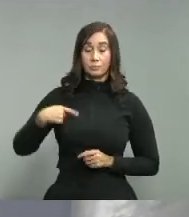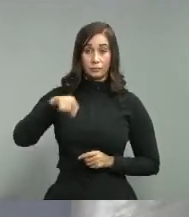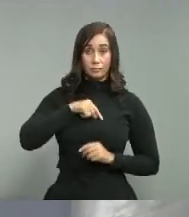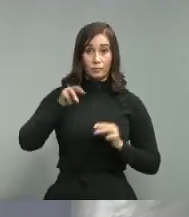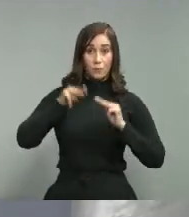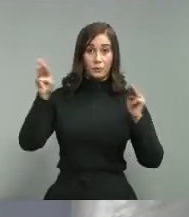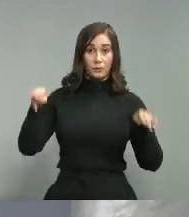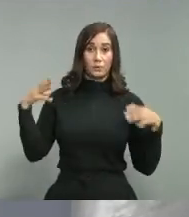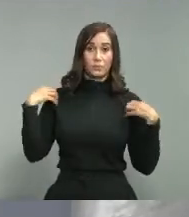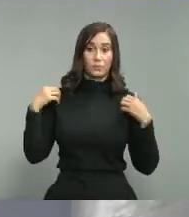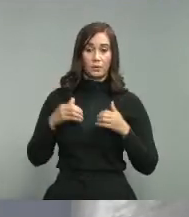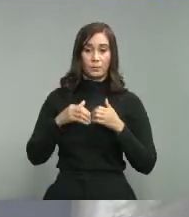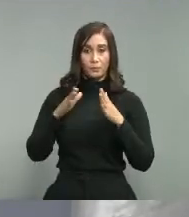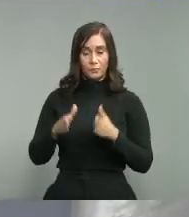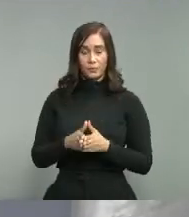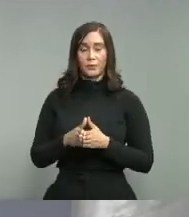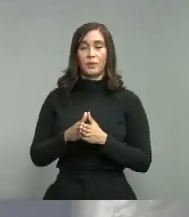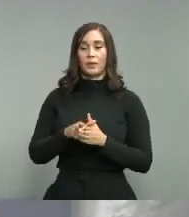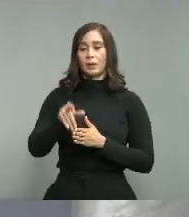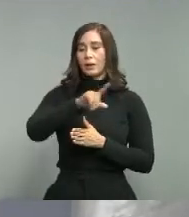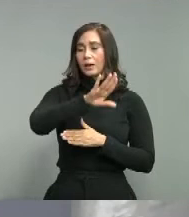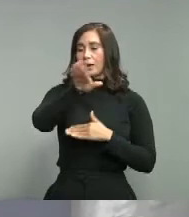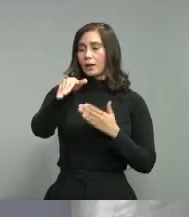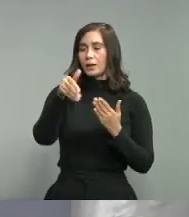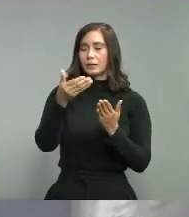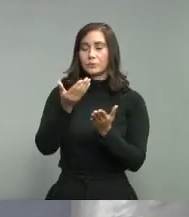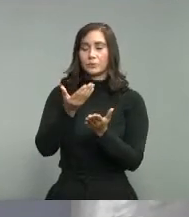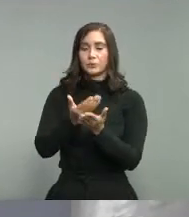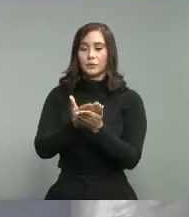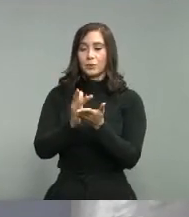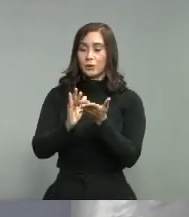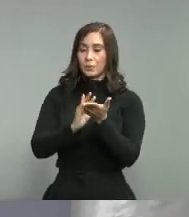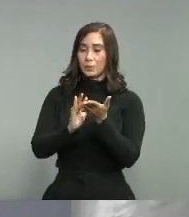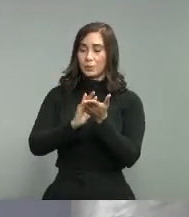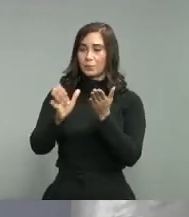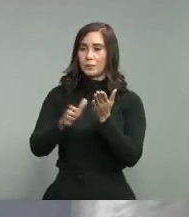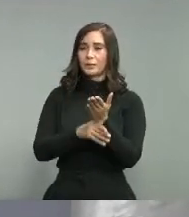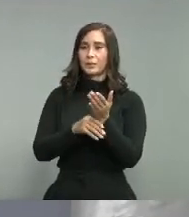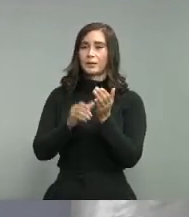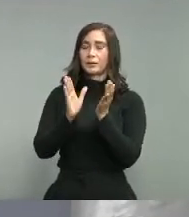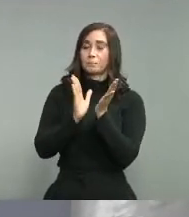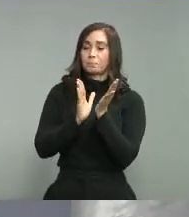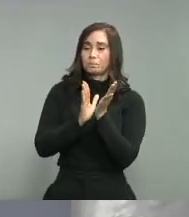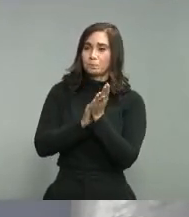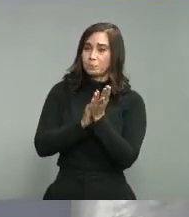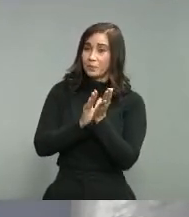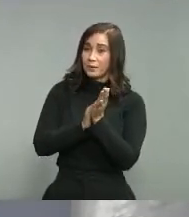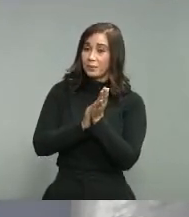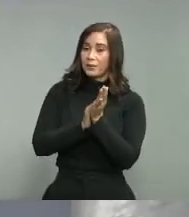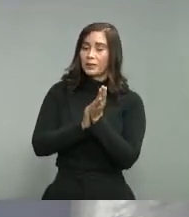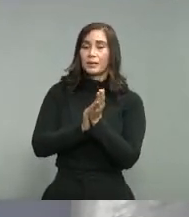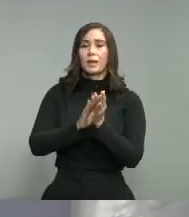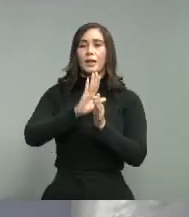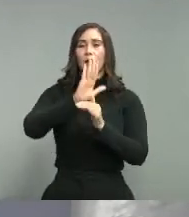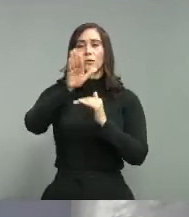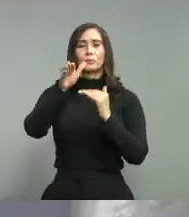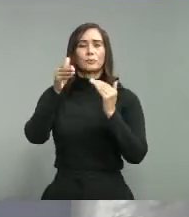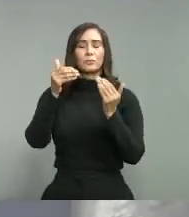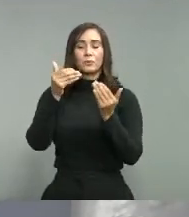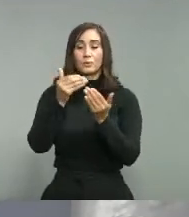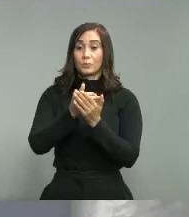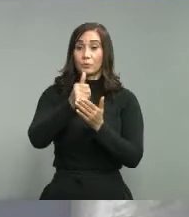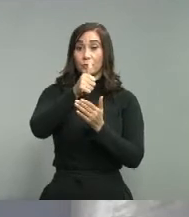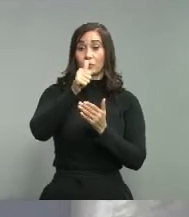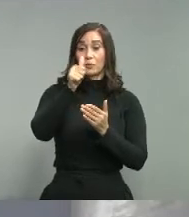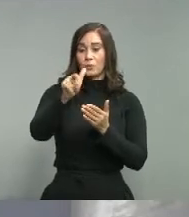Pública por este mismo medio quiere y se congratula a la vez con todas y cada